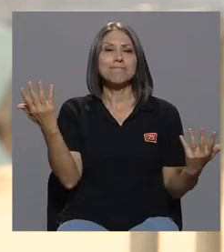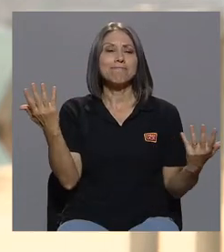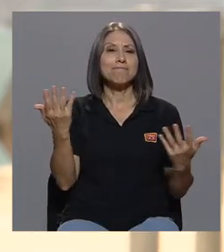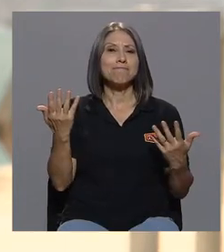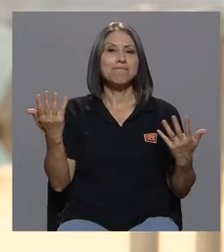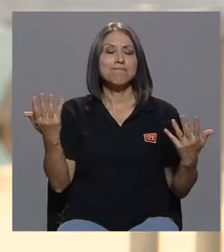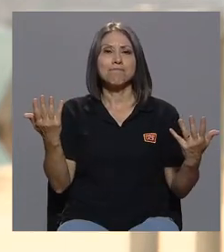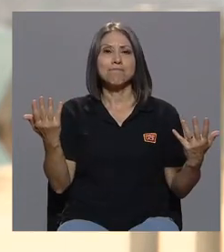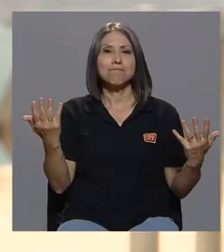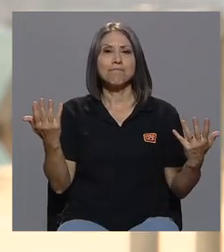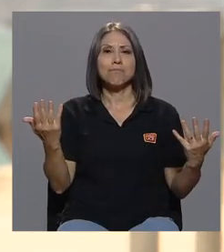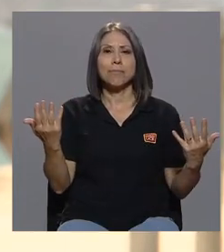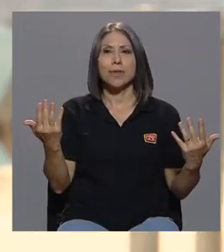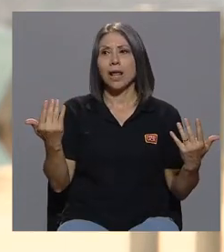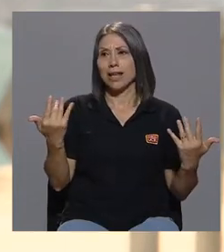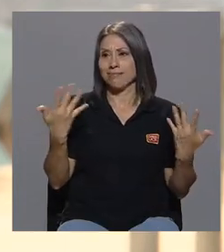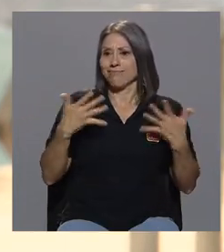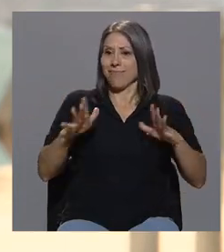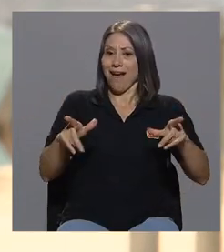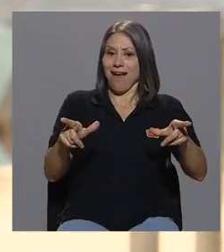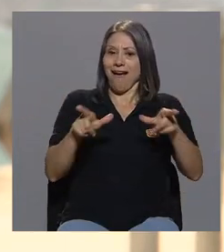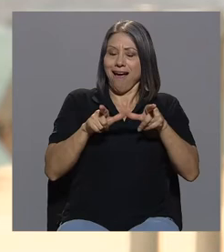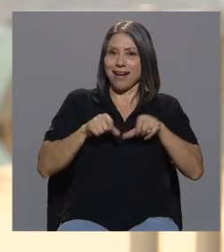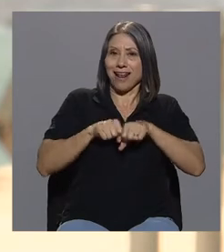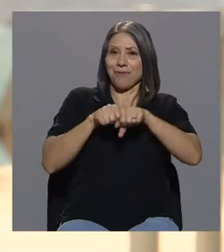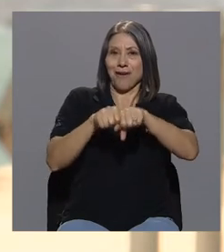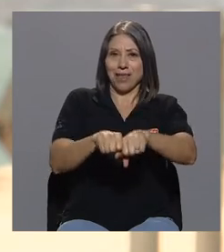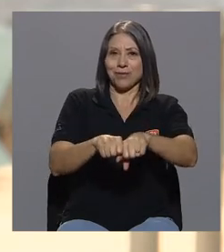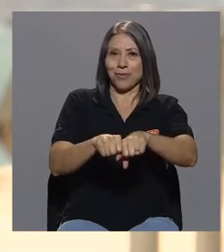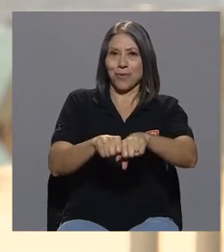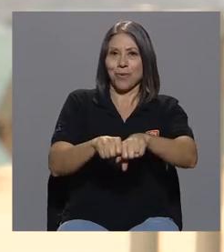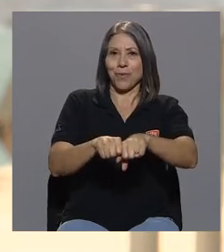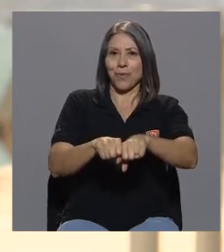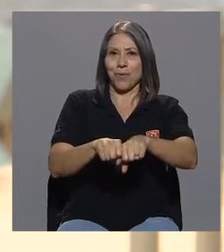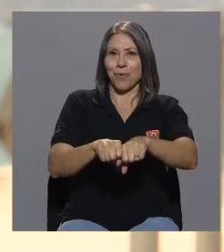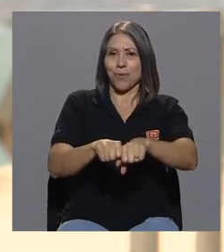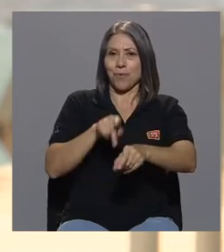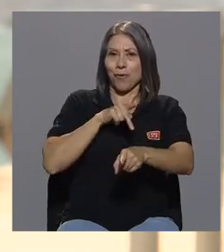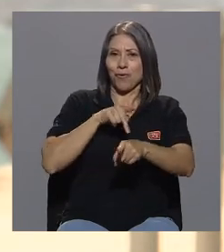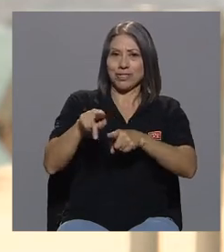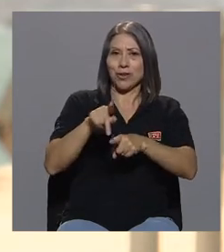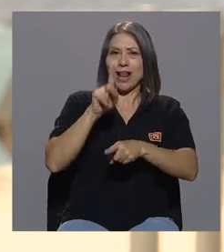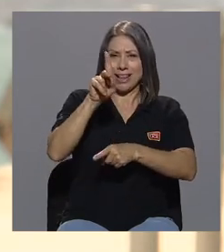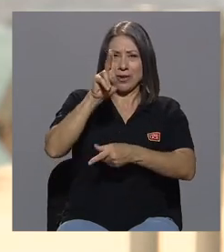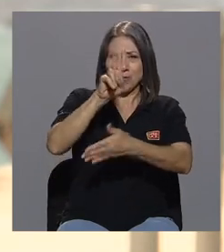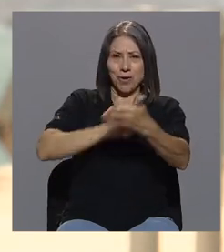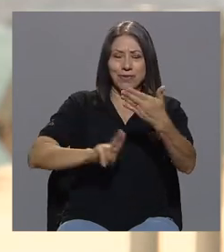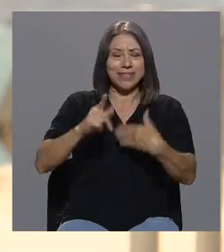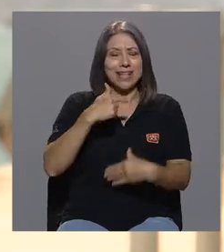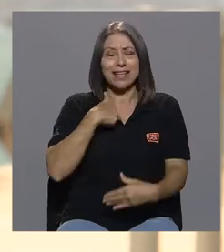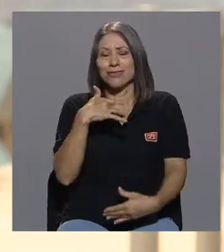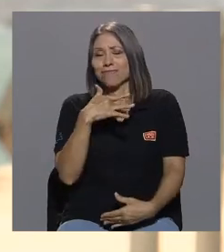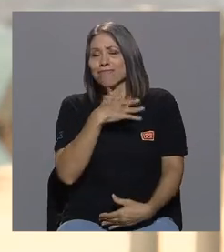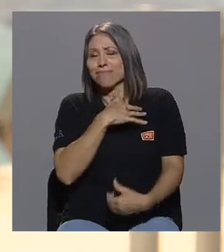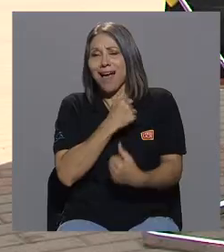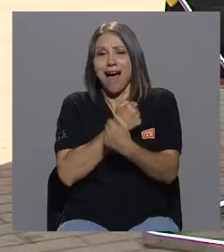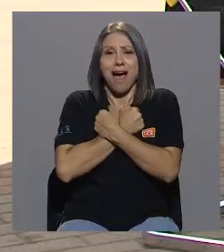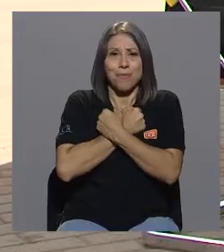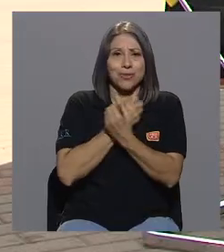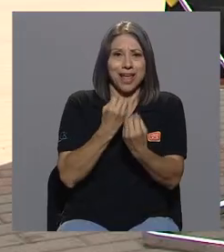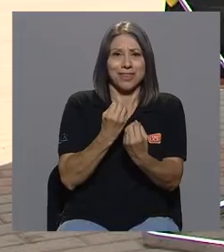me estuviera graduando como profesional de una universidad a que yo amo tanto que es como la Universidad de Costa Rica